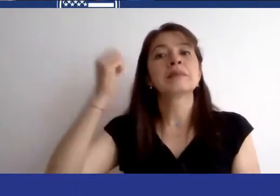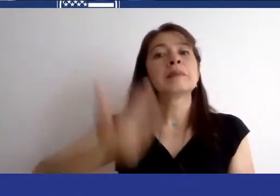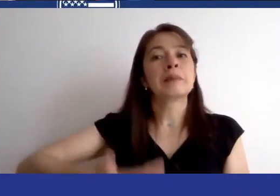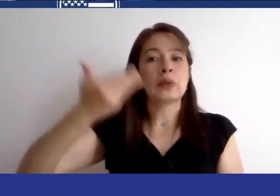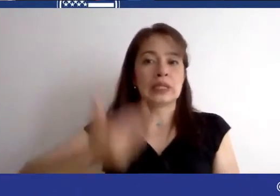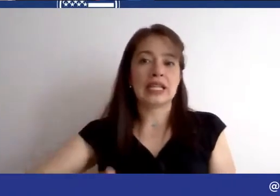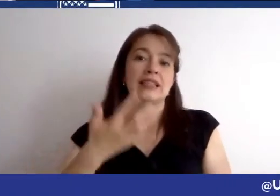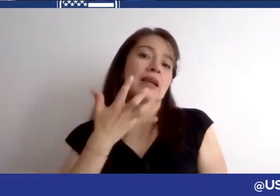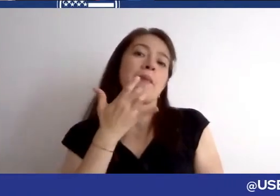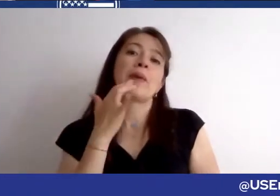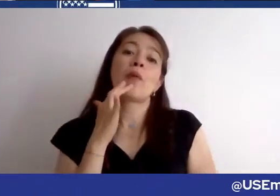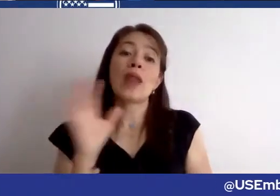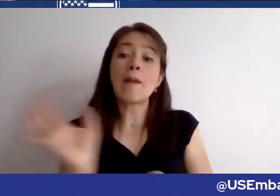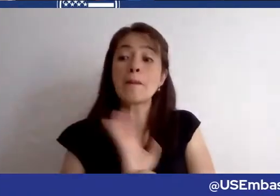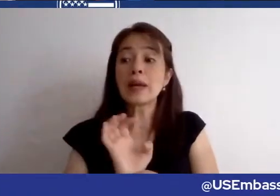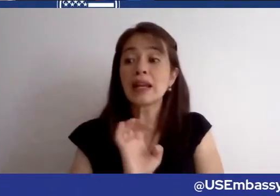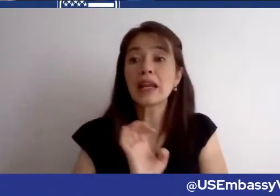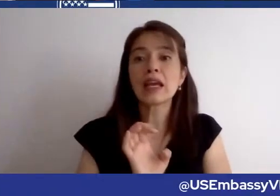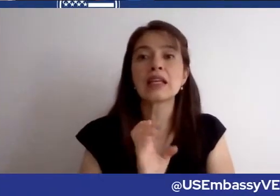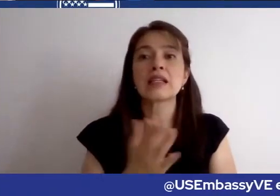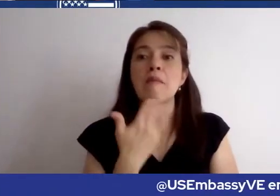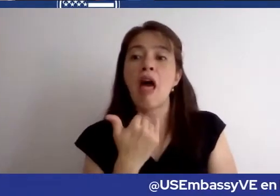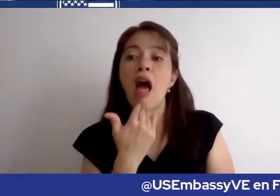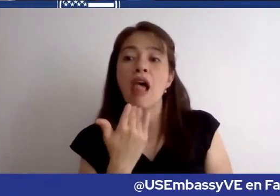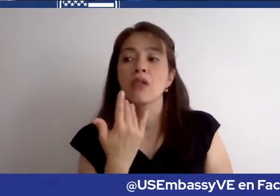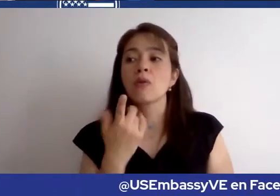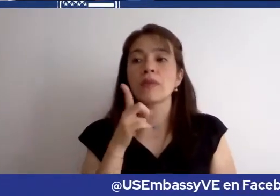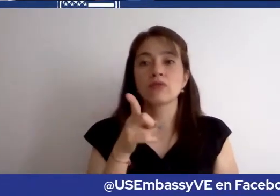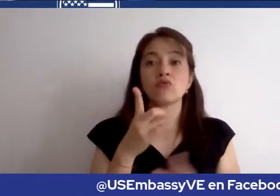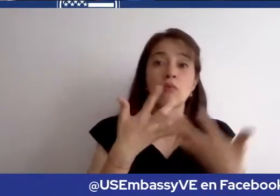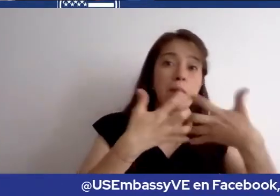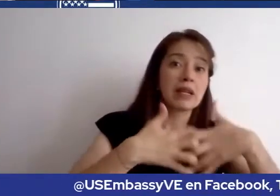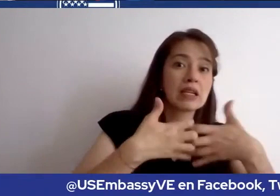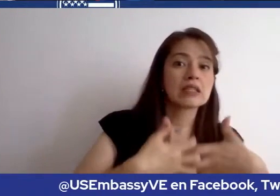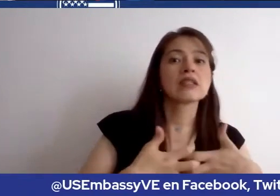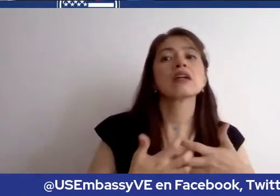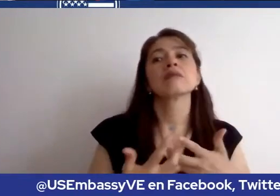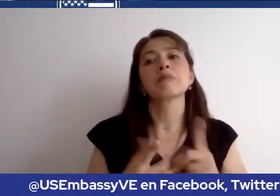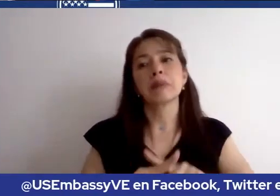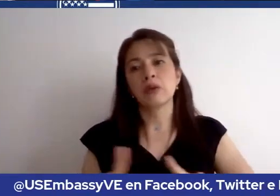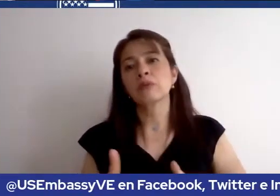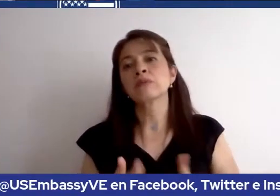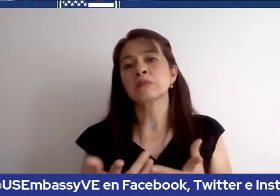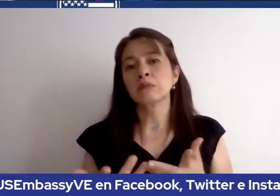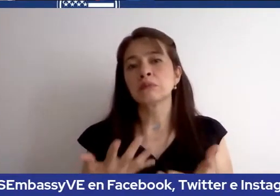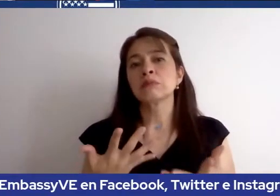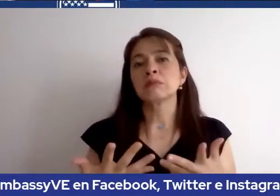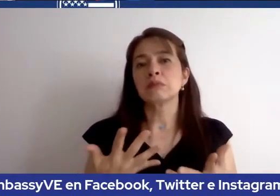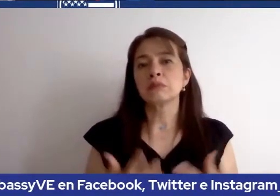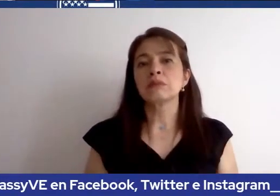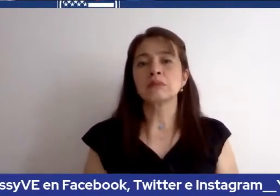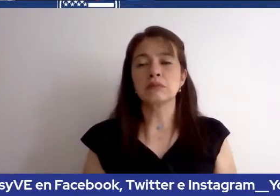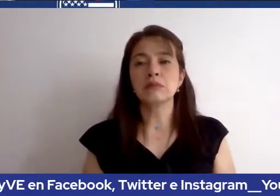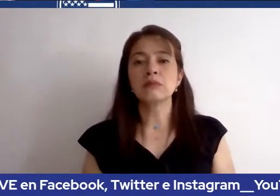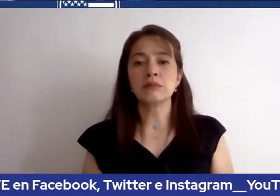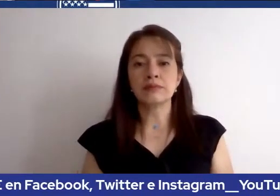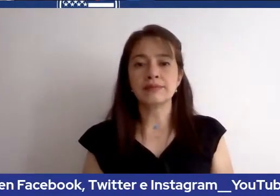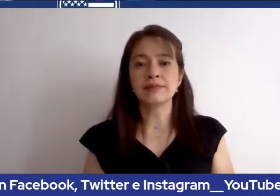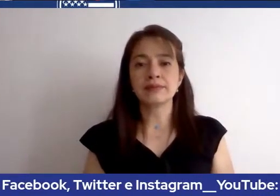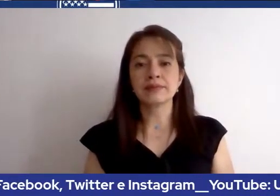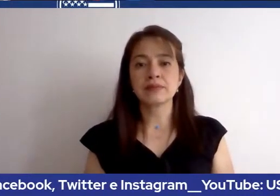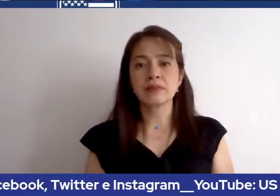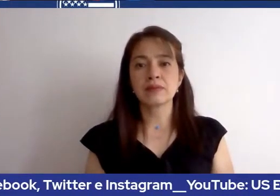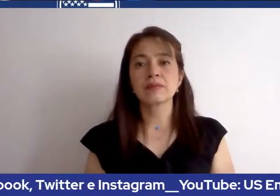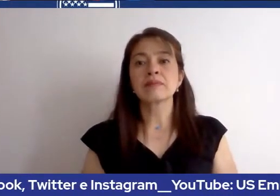es una emergencia para su negocio, para su compañía. Pero sí, en nuestro